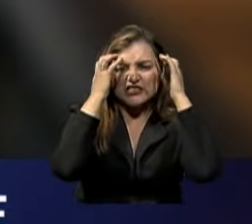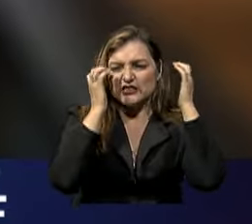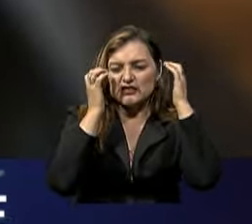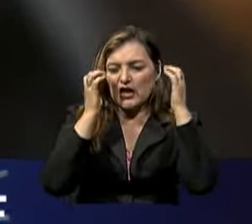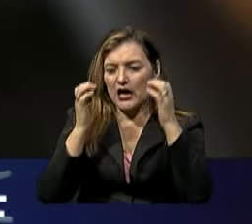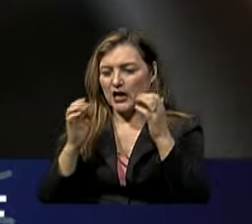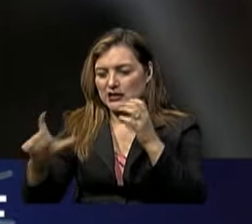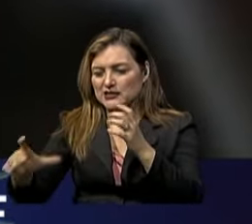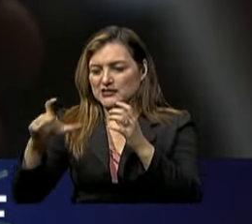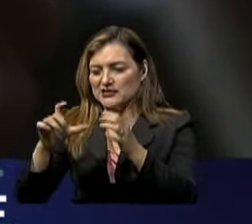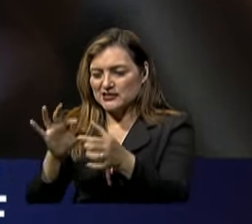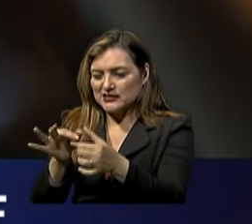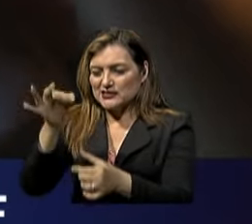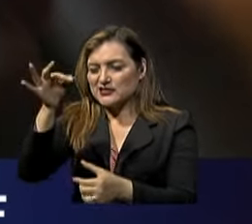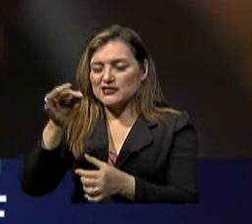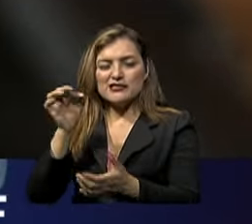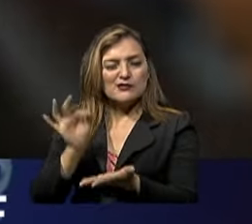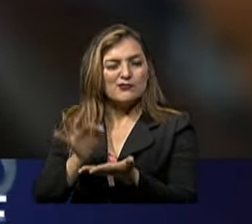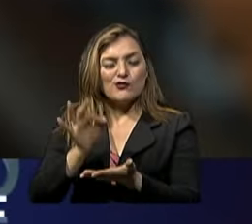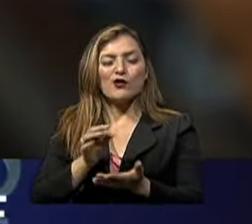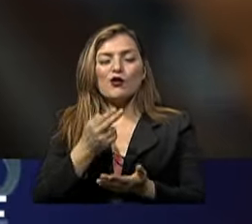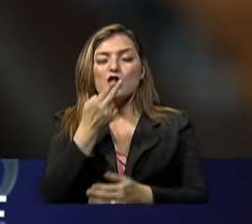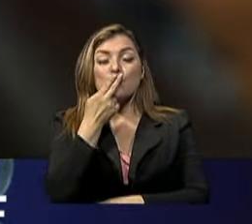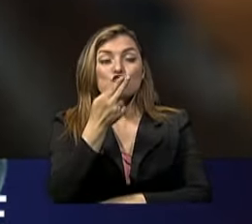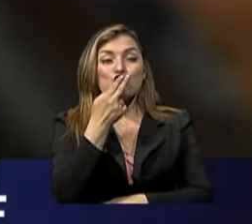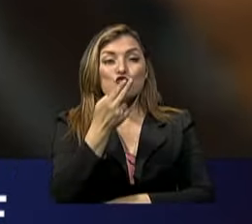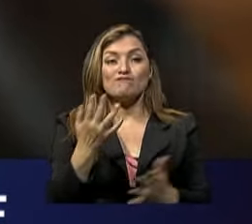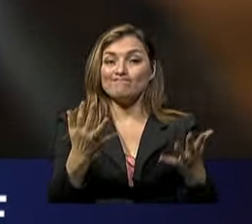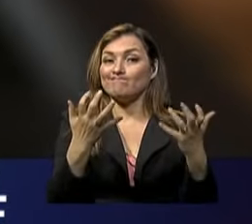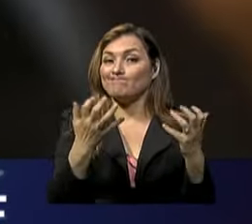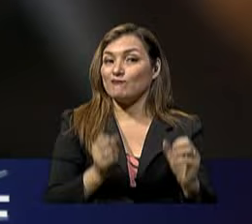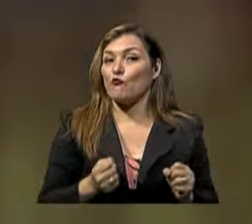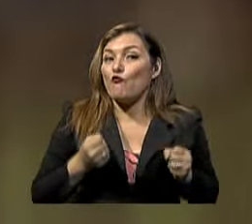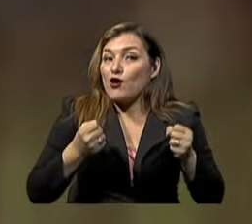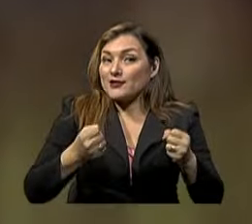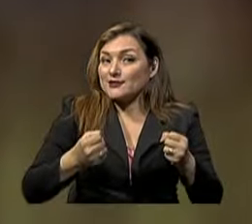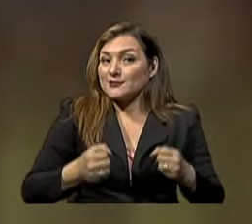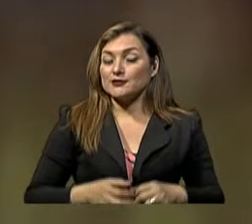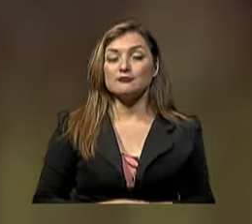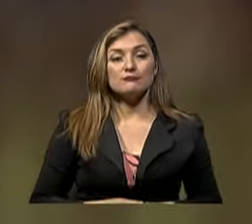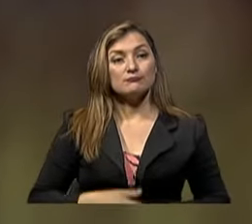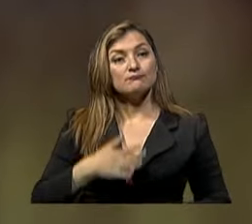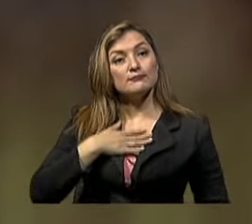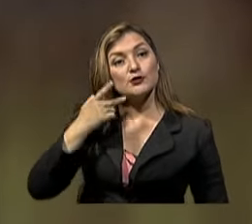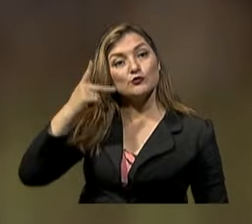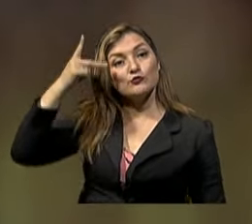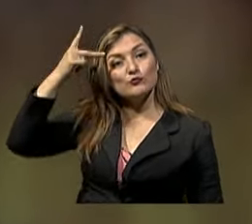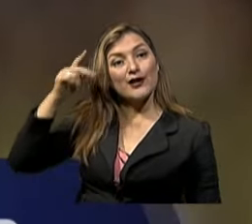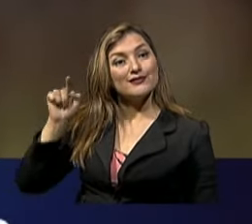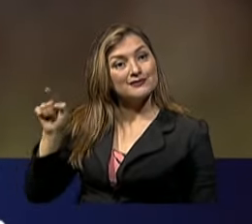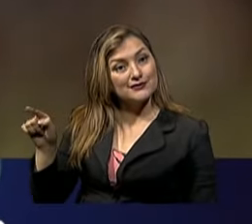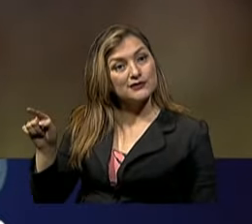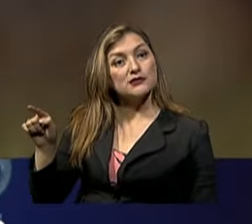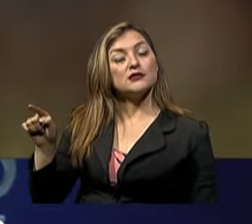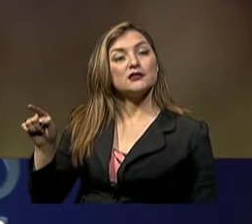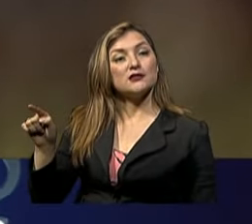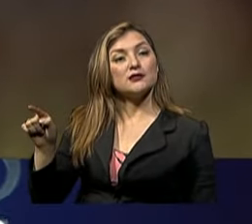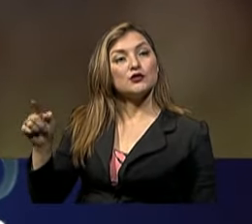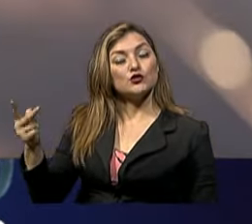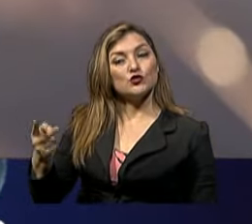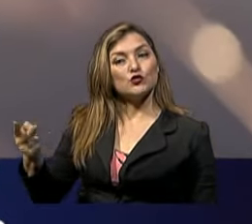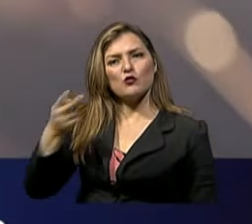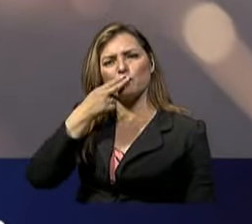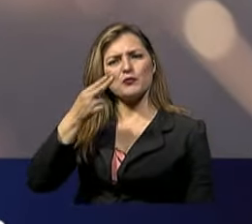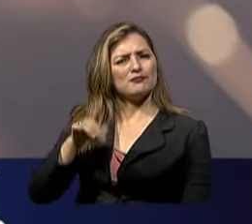Lógicamente Tu gusto Tu necesidad De querer fumar más Se incrementa Mis padres Que ellos además En esa época Habían ya